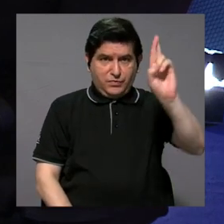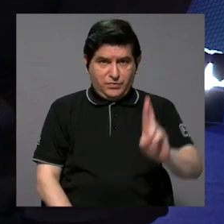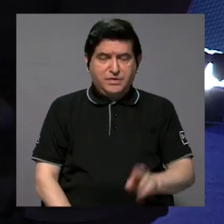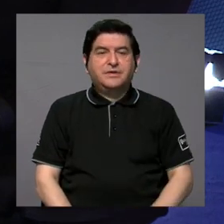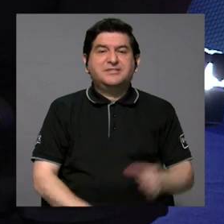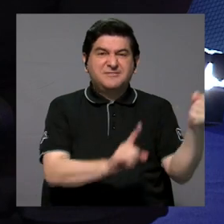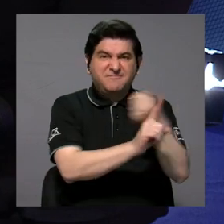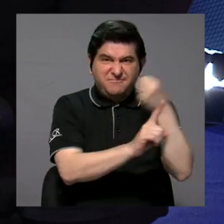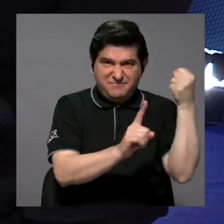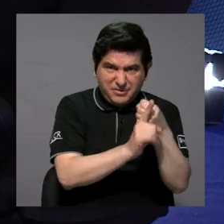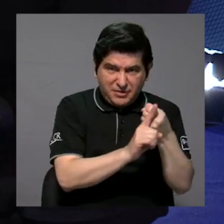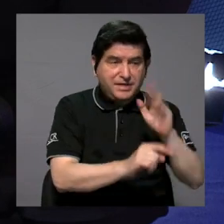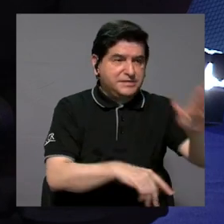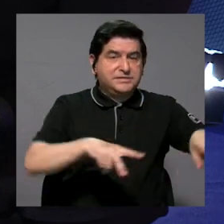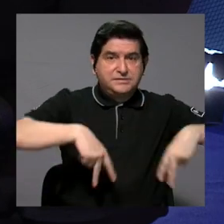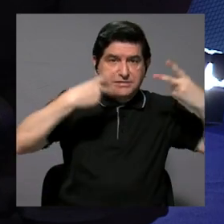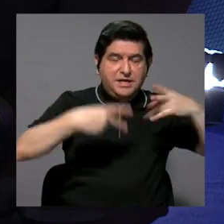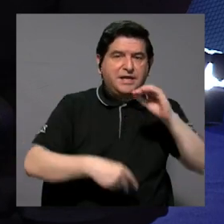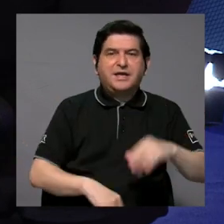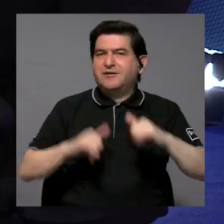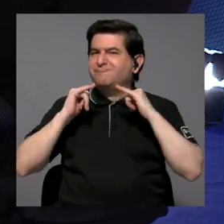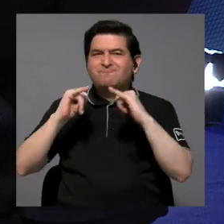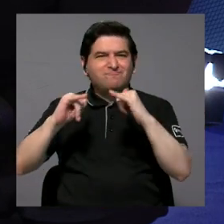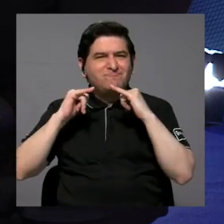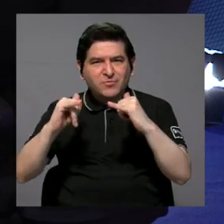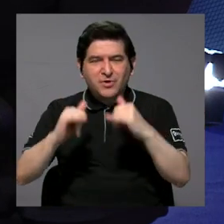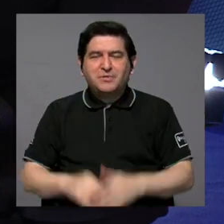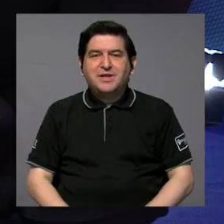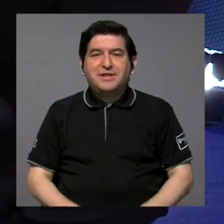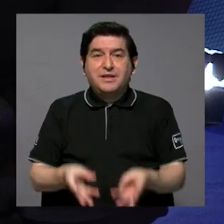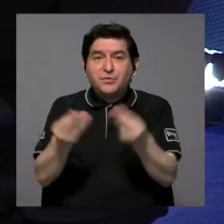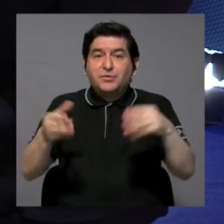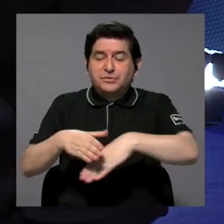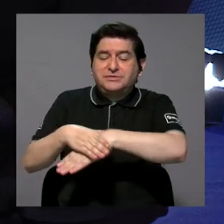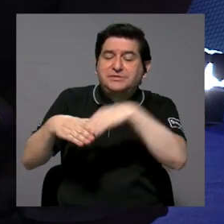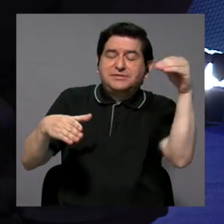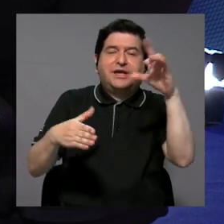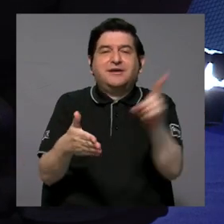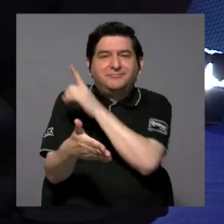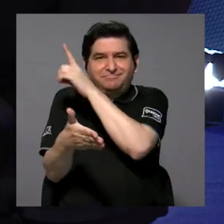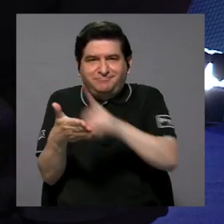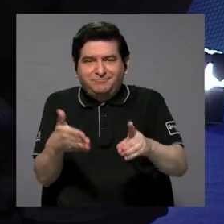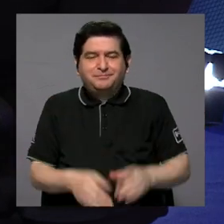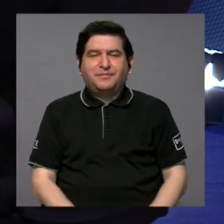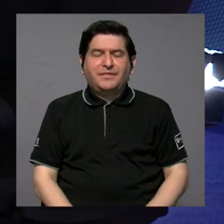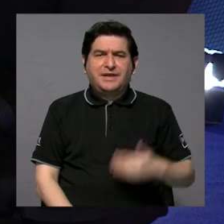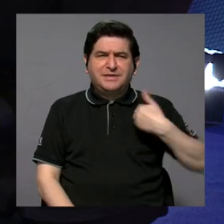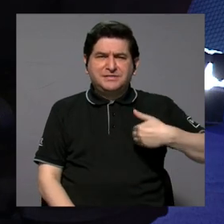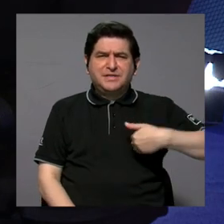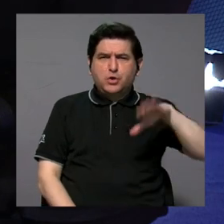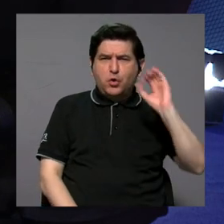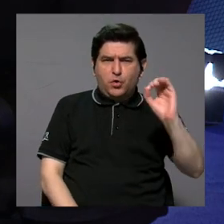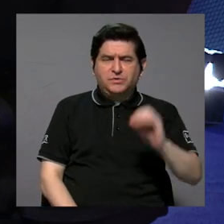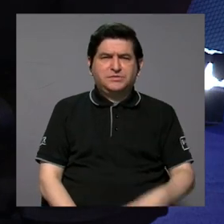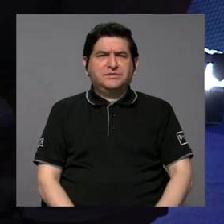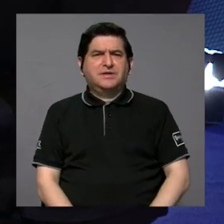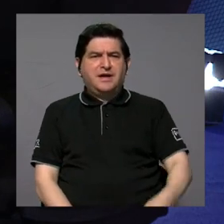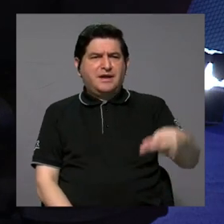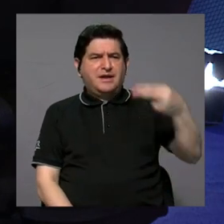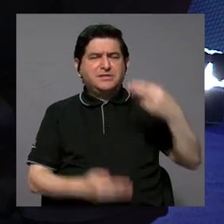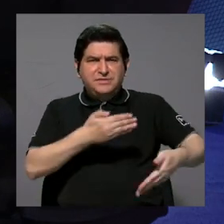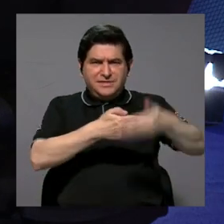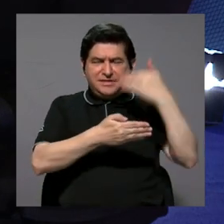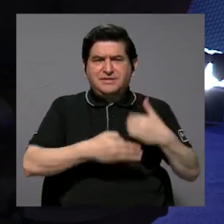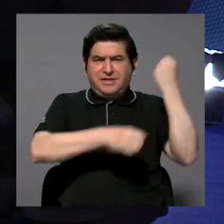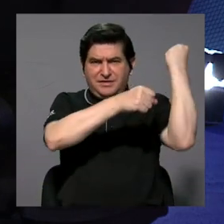violencia en sus vidas y la desigualdad que les genera exclusión y discriminación. Don Oscar, ¿y cuál es la historia detrás de la